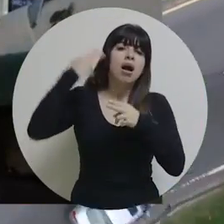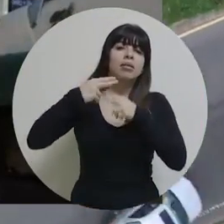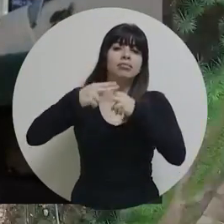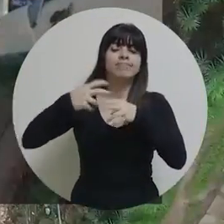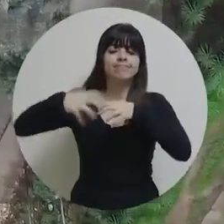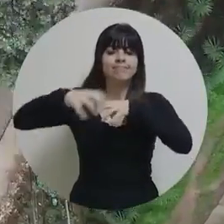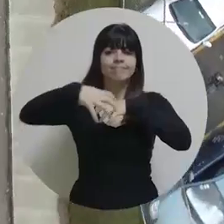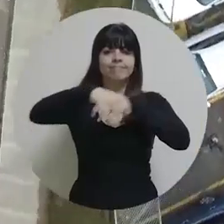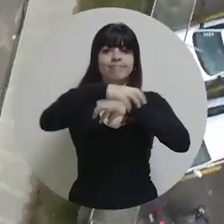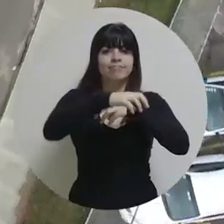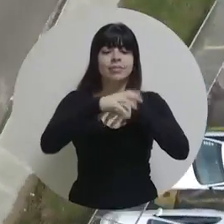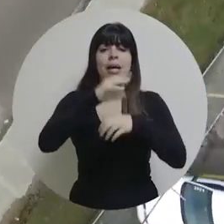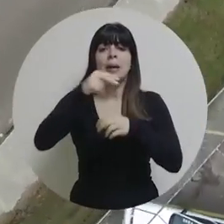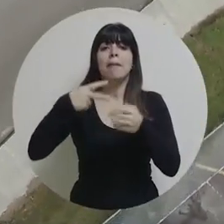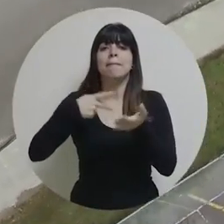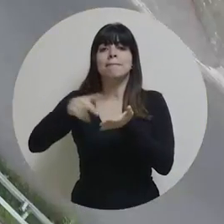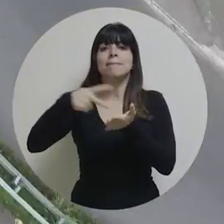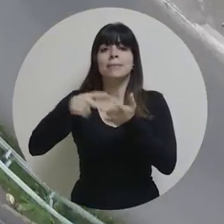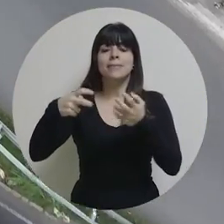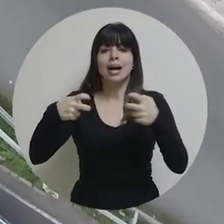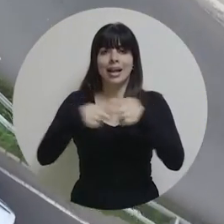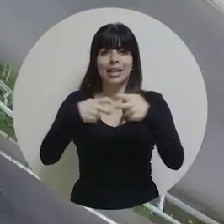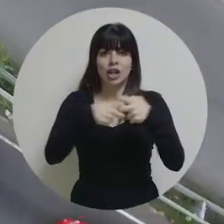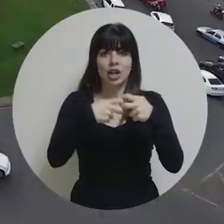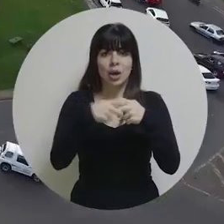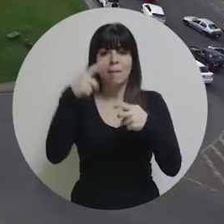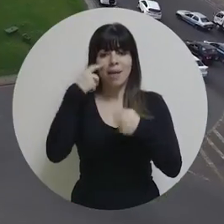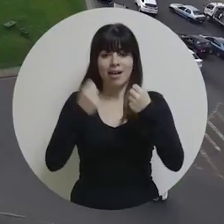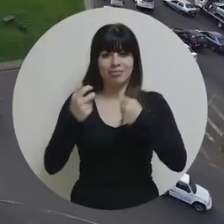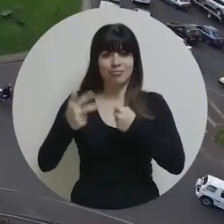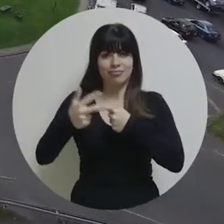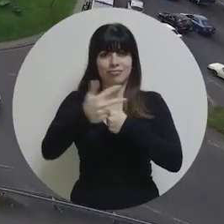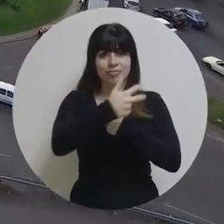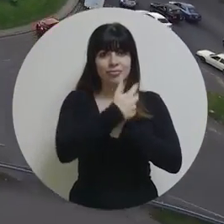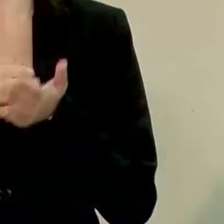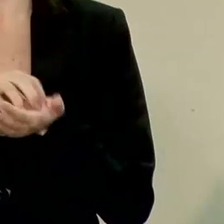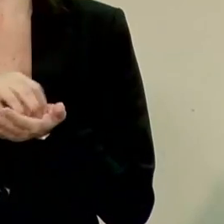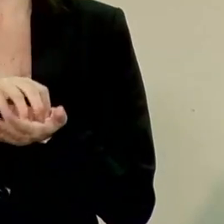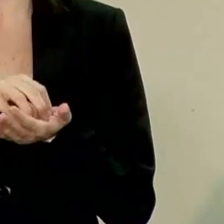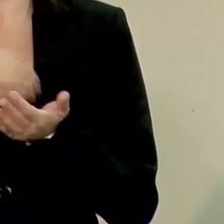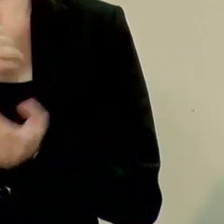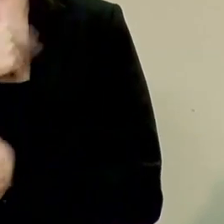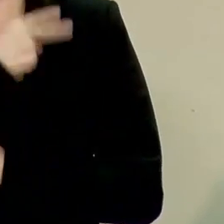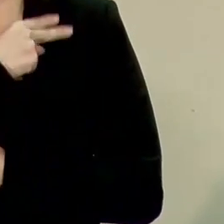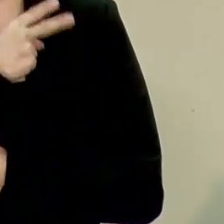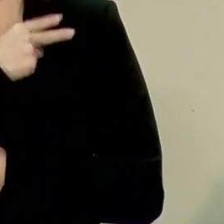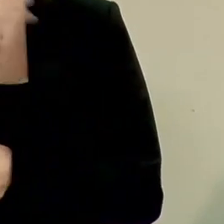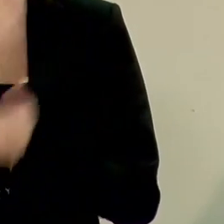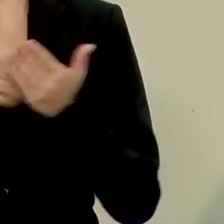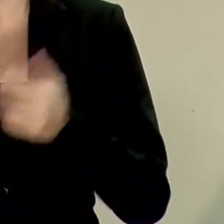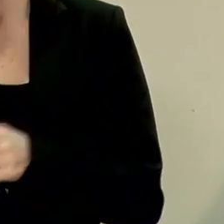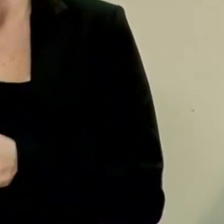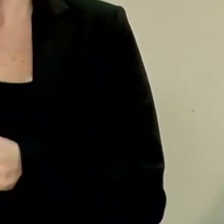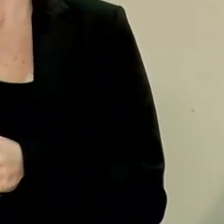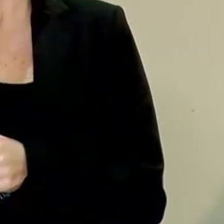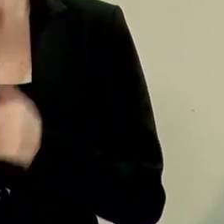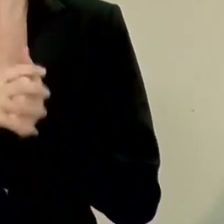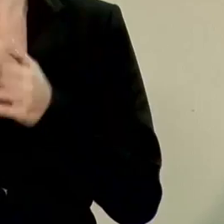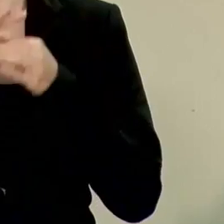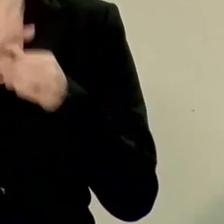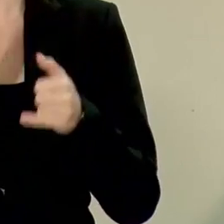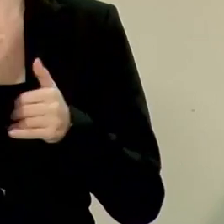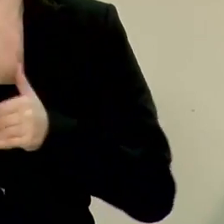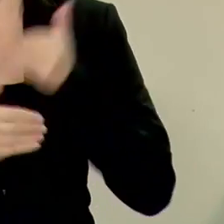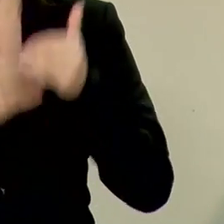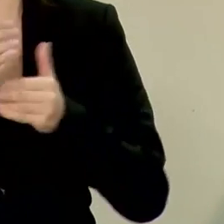en ese momento sectorización y pago electrónico y se llegó a poner en duda la voluntad de esta administración respecto